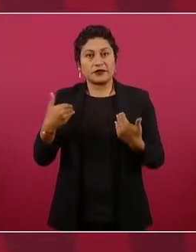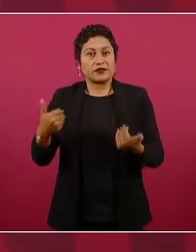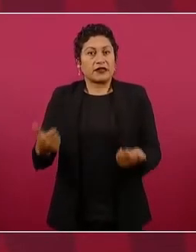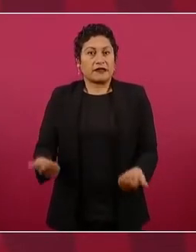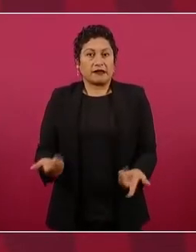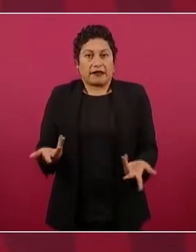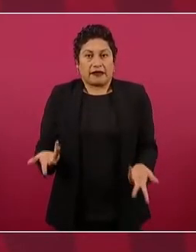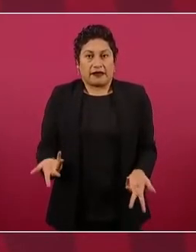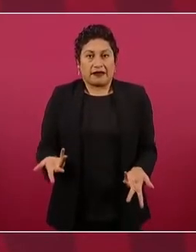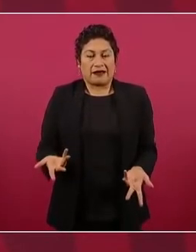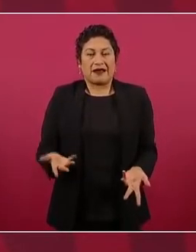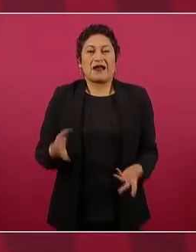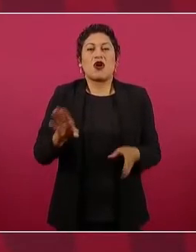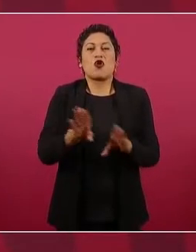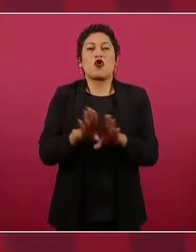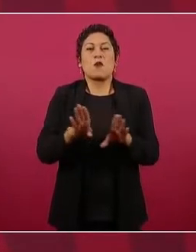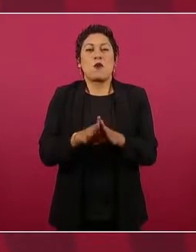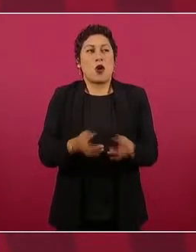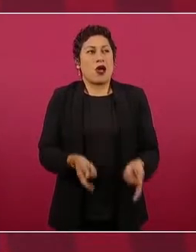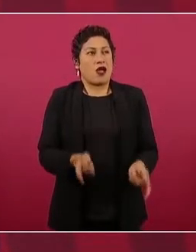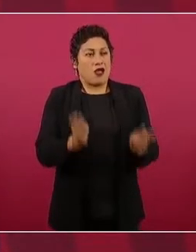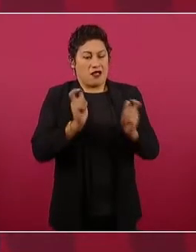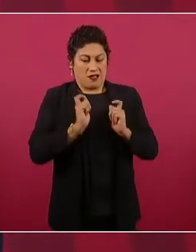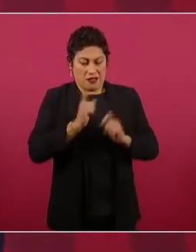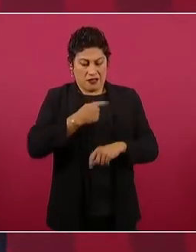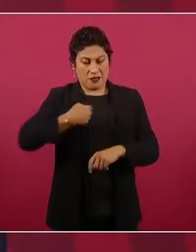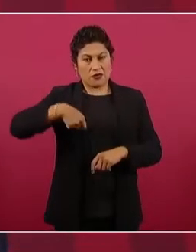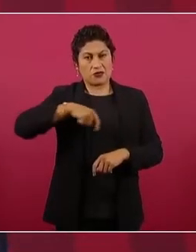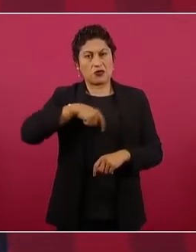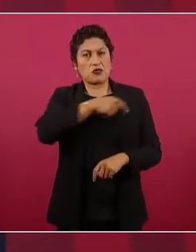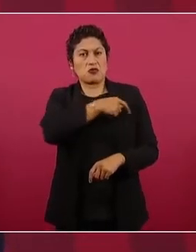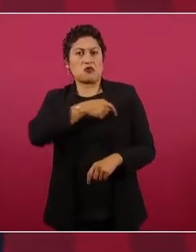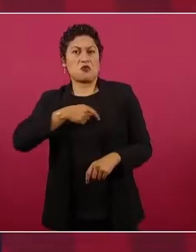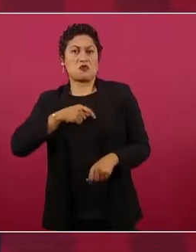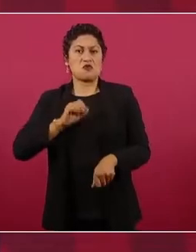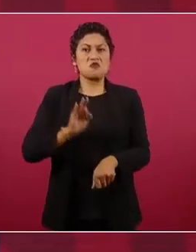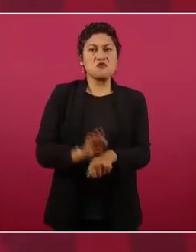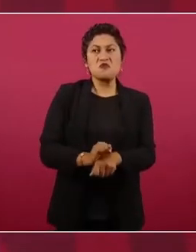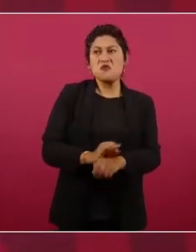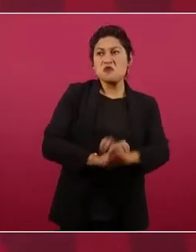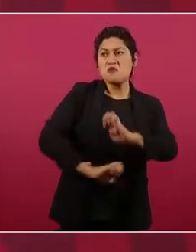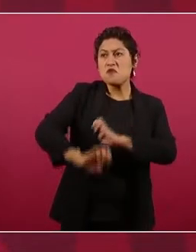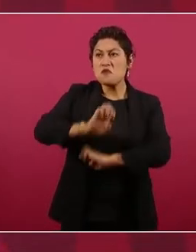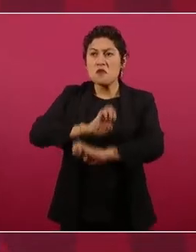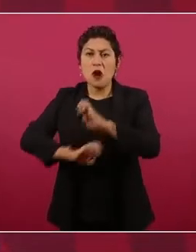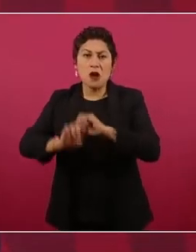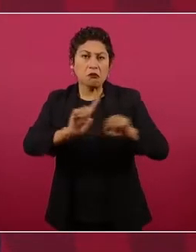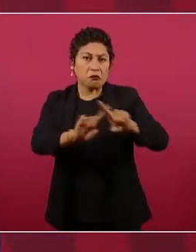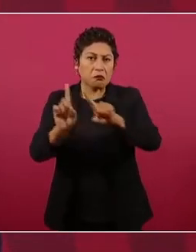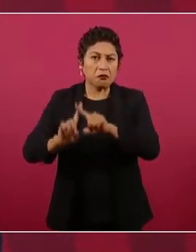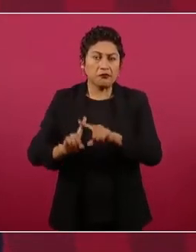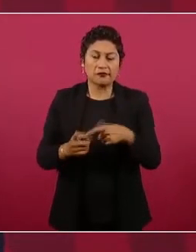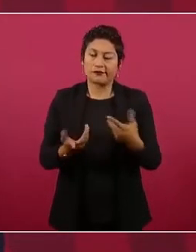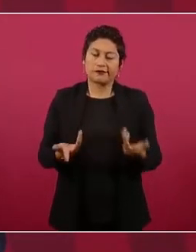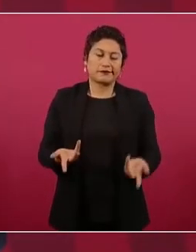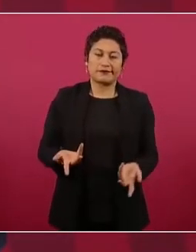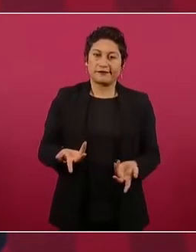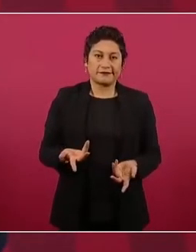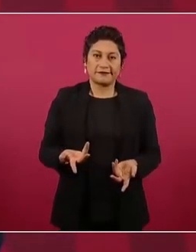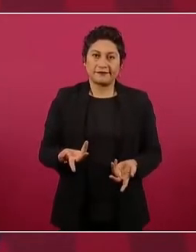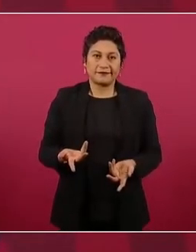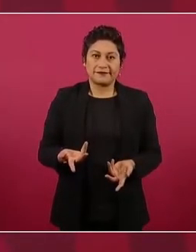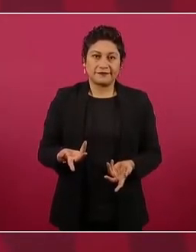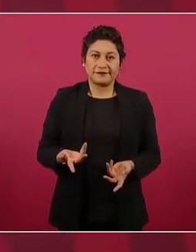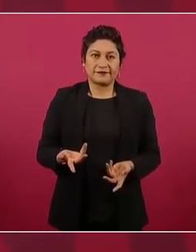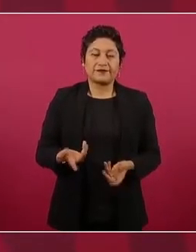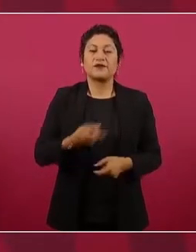si fuésemos gerentes de las empresas, nosotros estamos aquí para